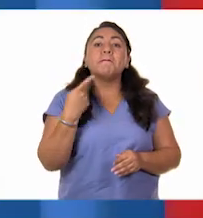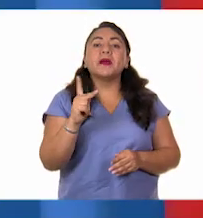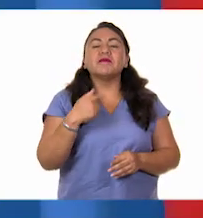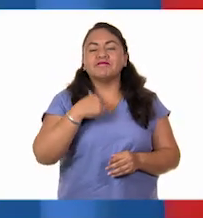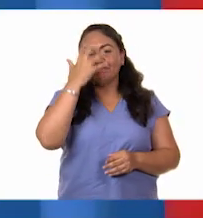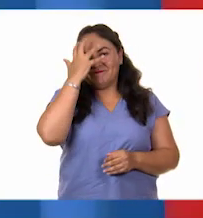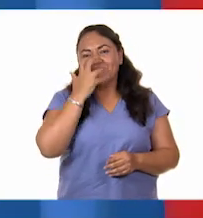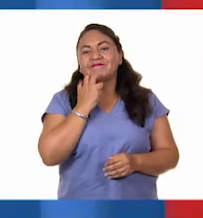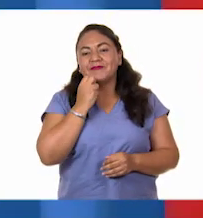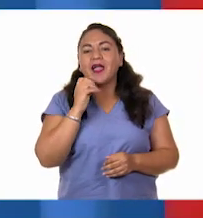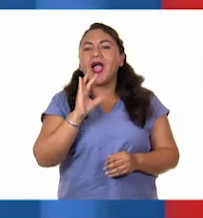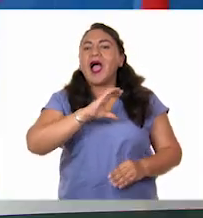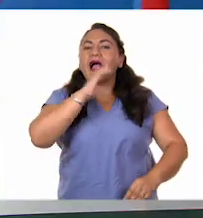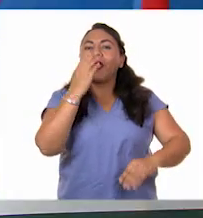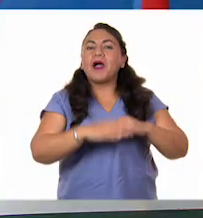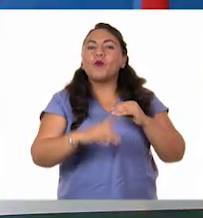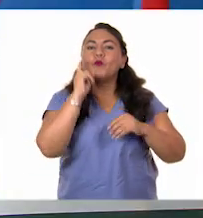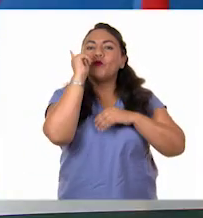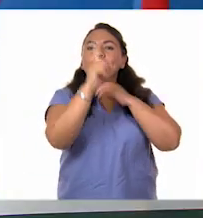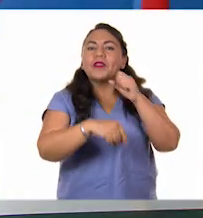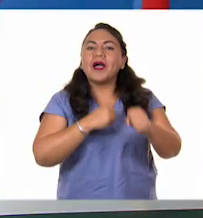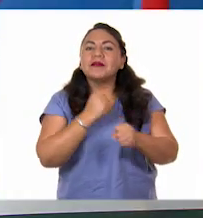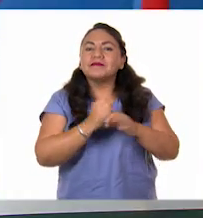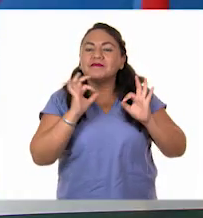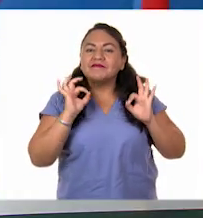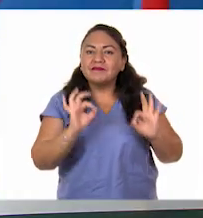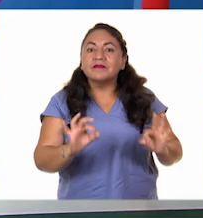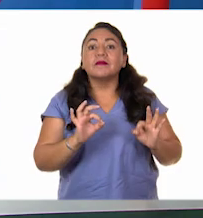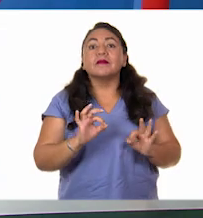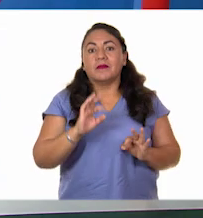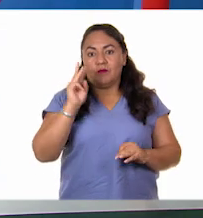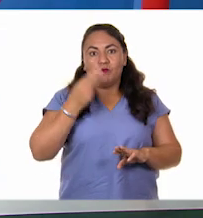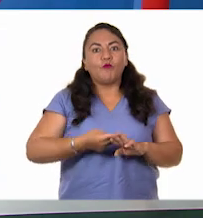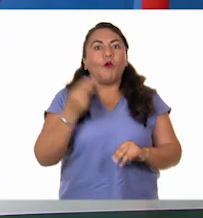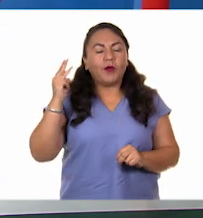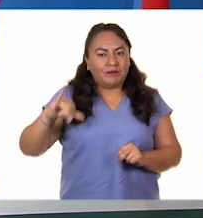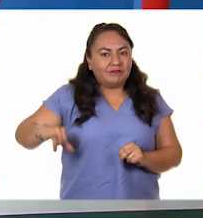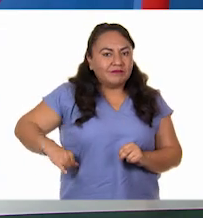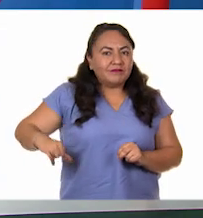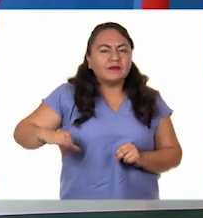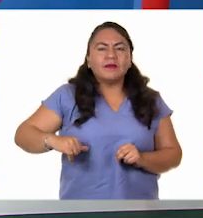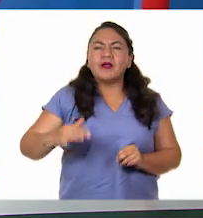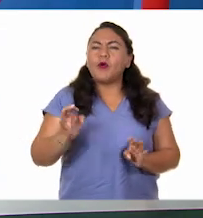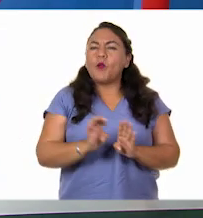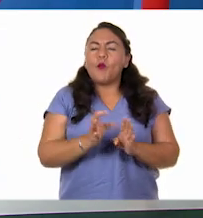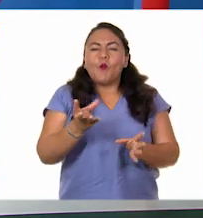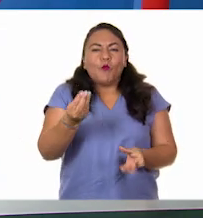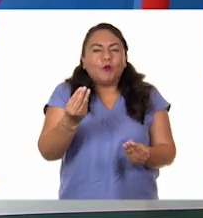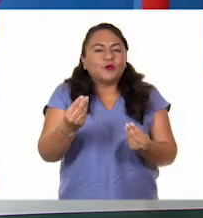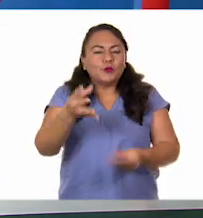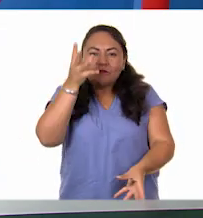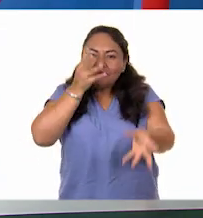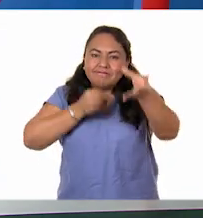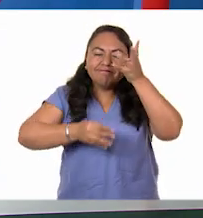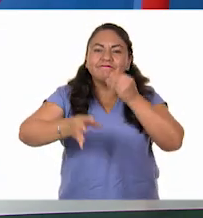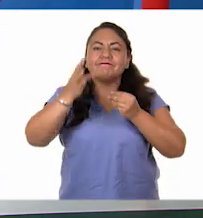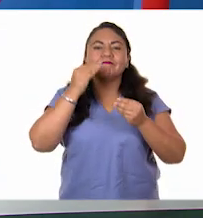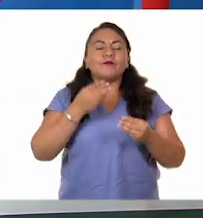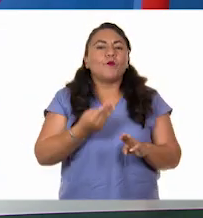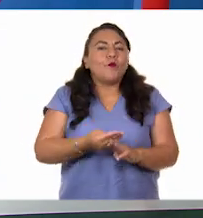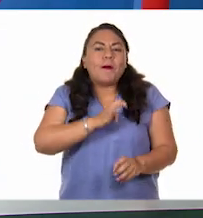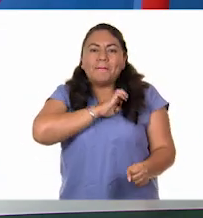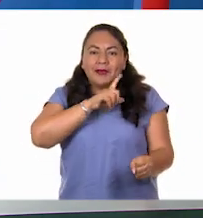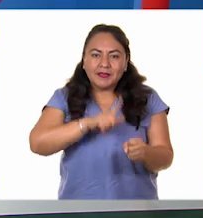triste porque bueno, se acaba un año, un año además muy interesante, con grandes aprendizajes, muy